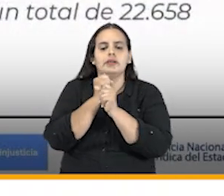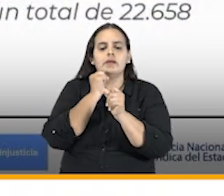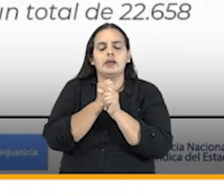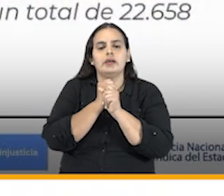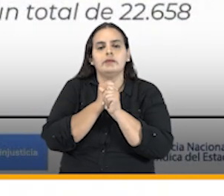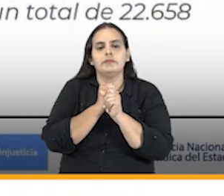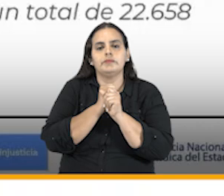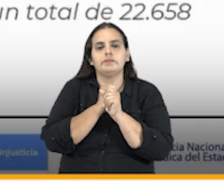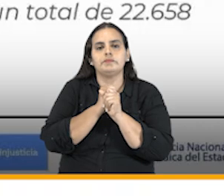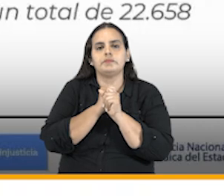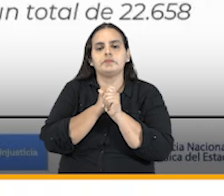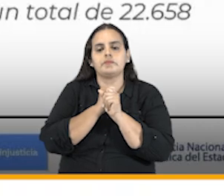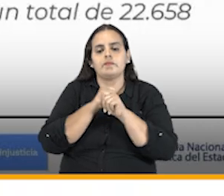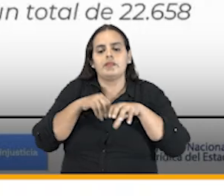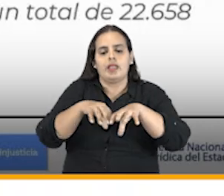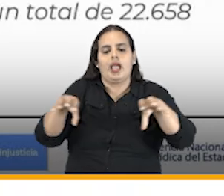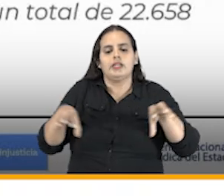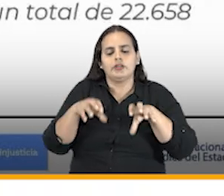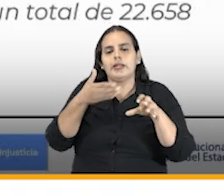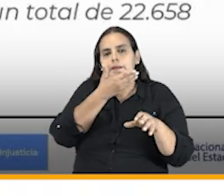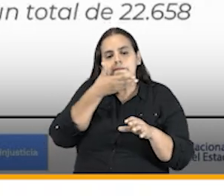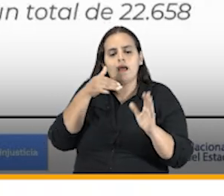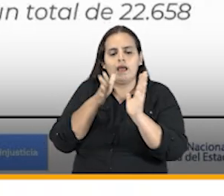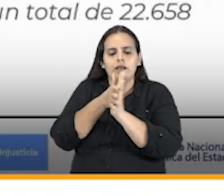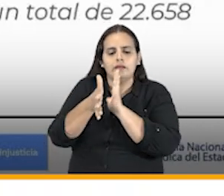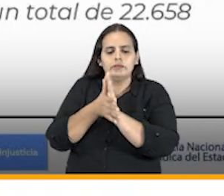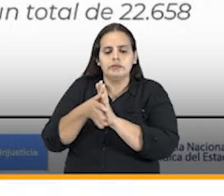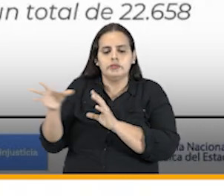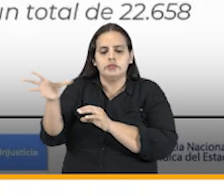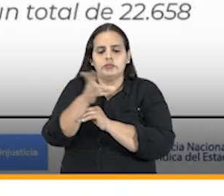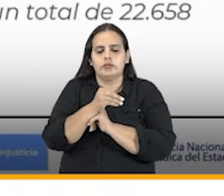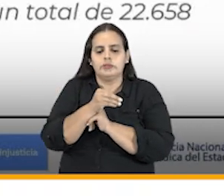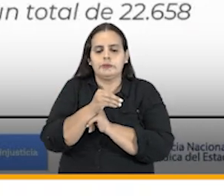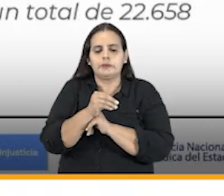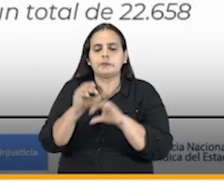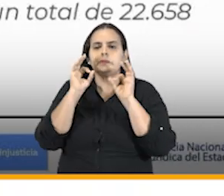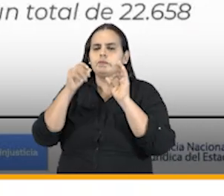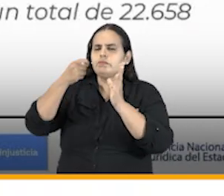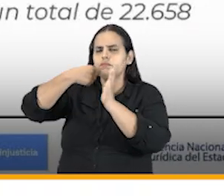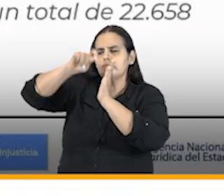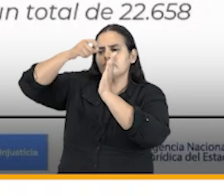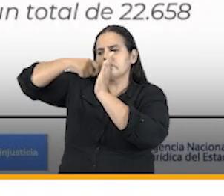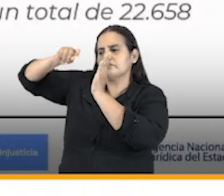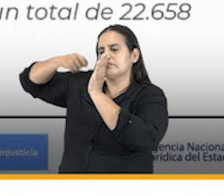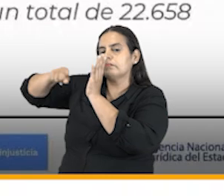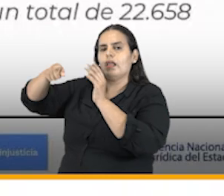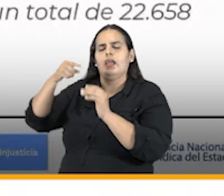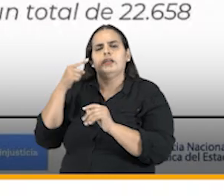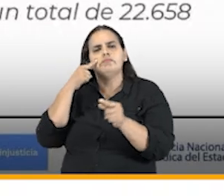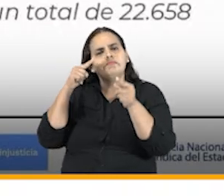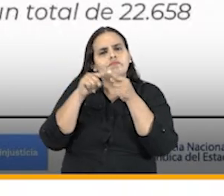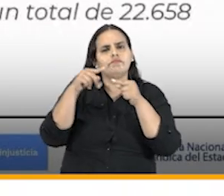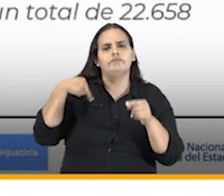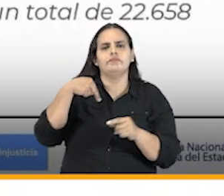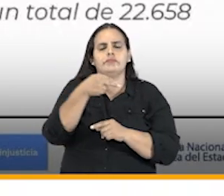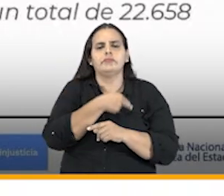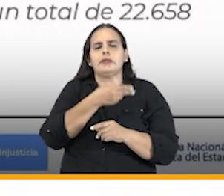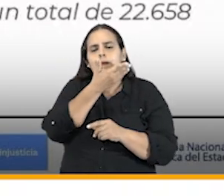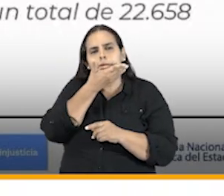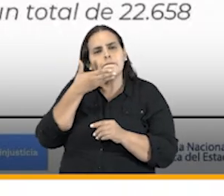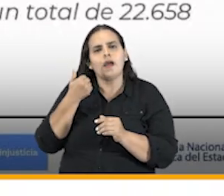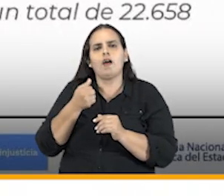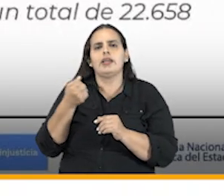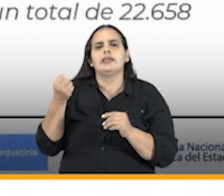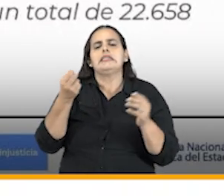unas acciones de apuración directa sobre la base de datos en conjunto con entidades nos pusimos la meta de depurar